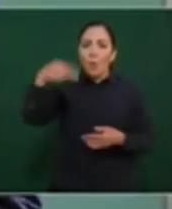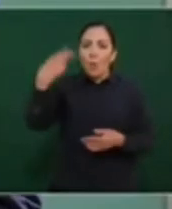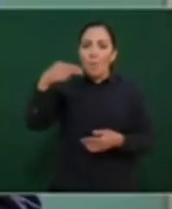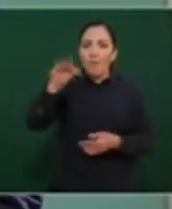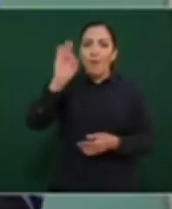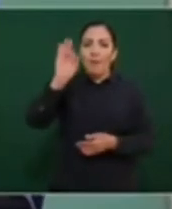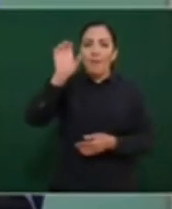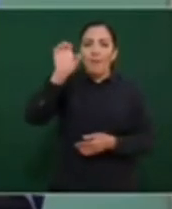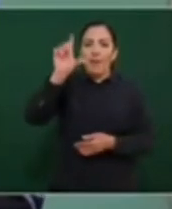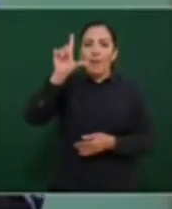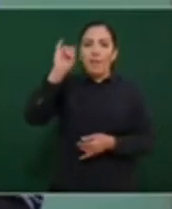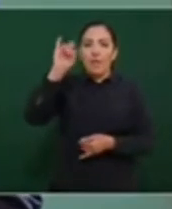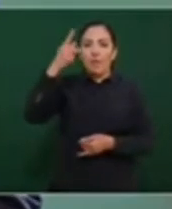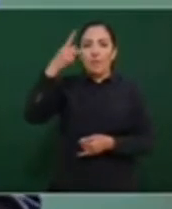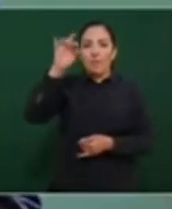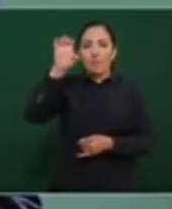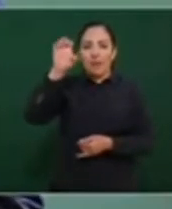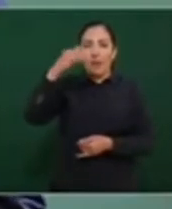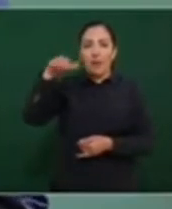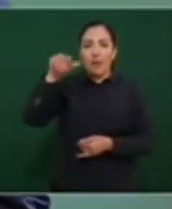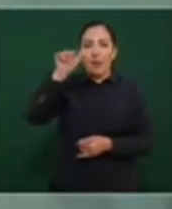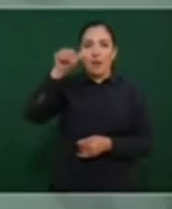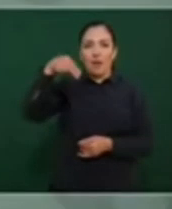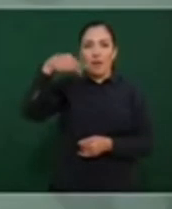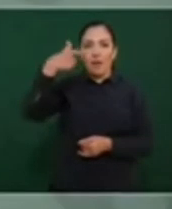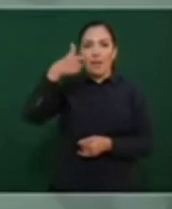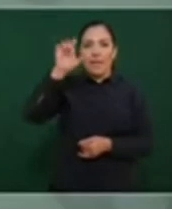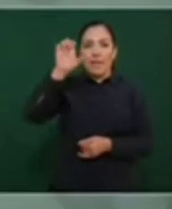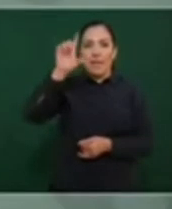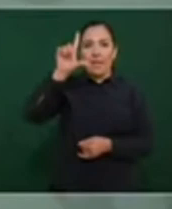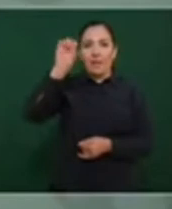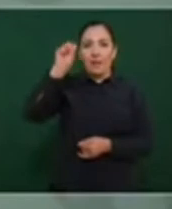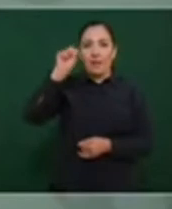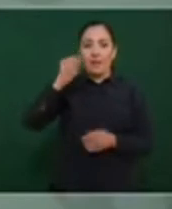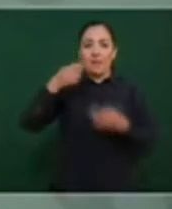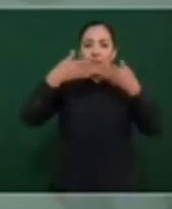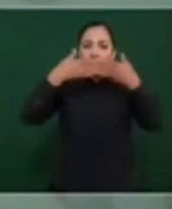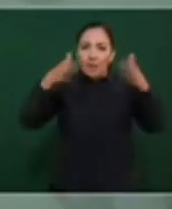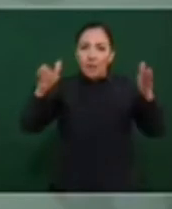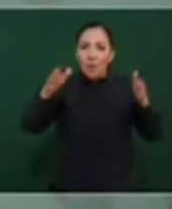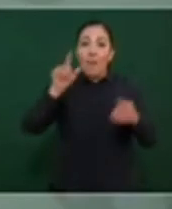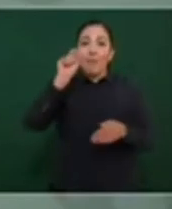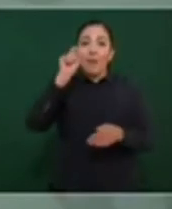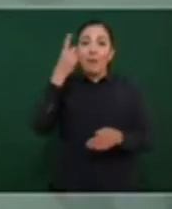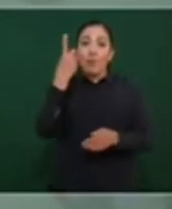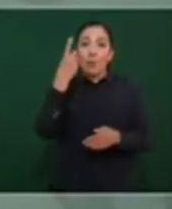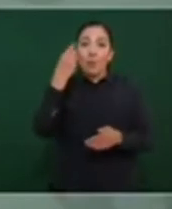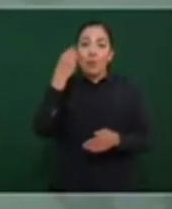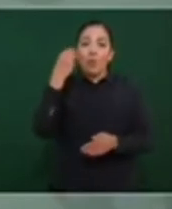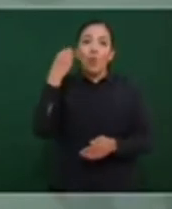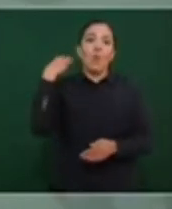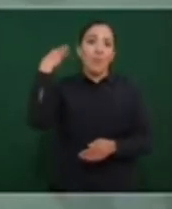vamos a inaugurar el 21, se construyó en dos años y medio